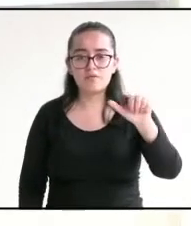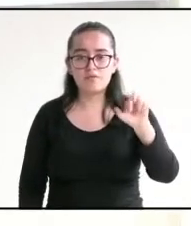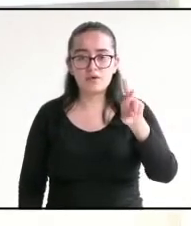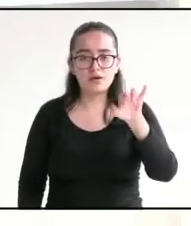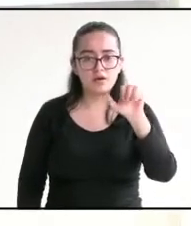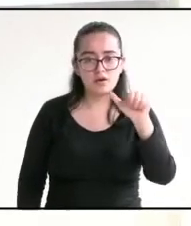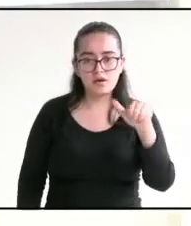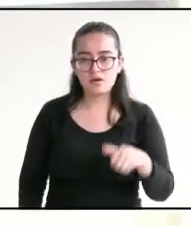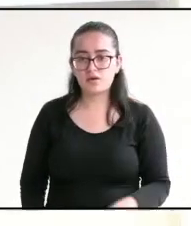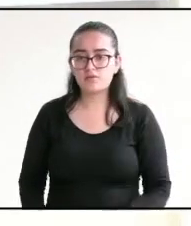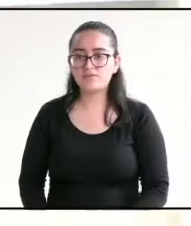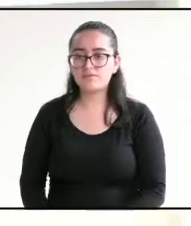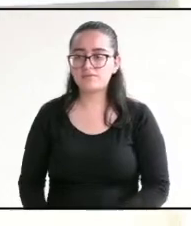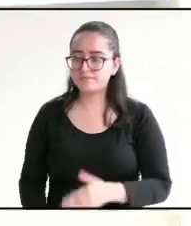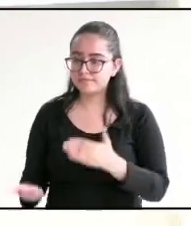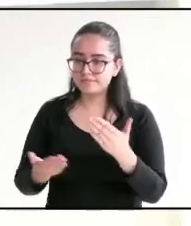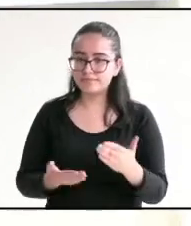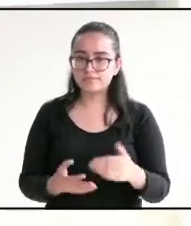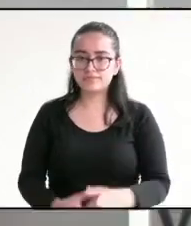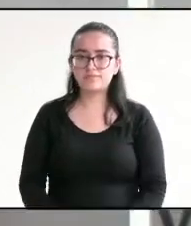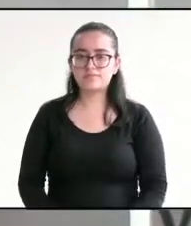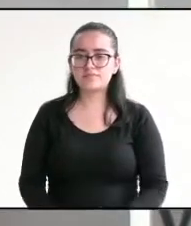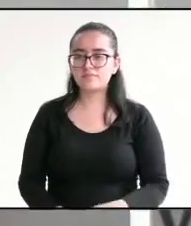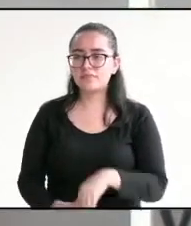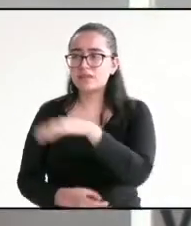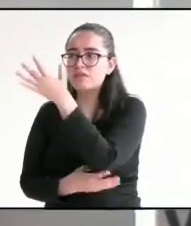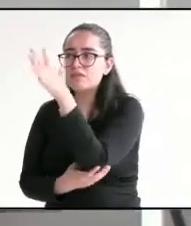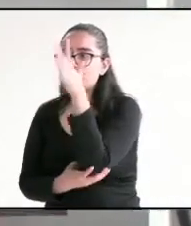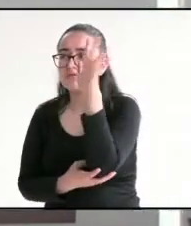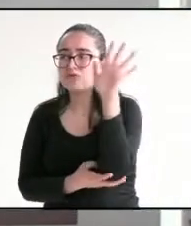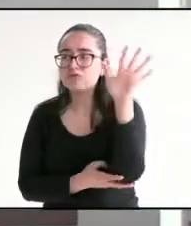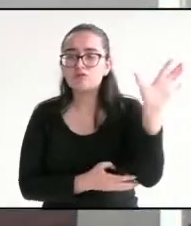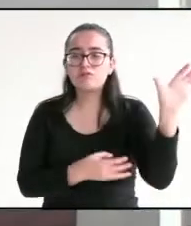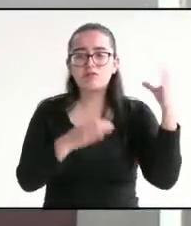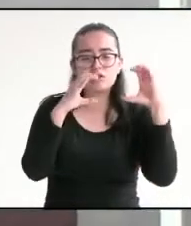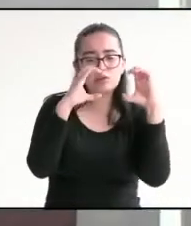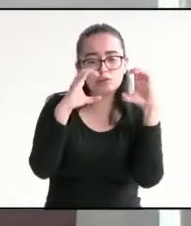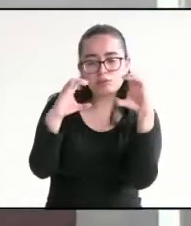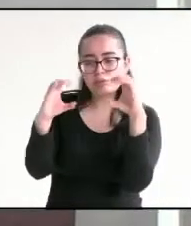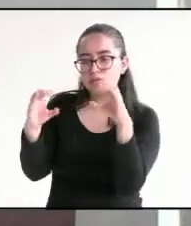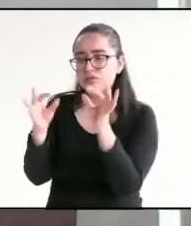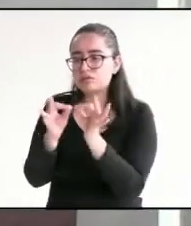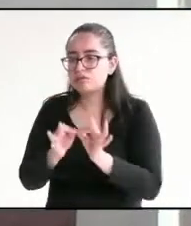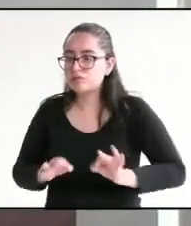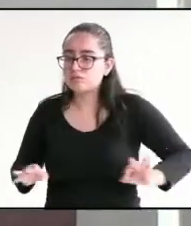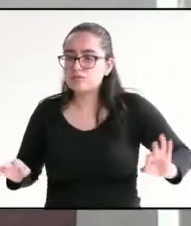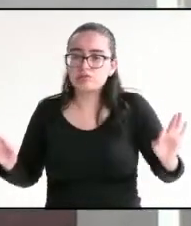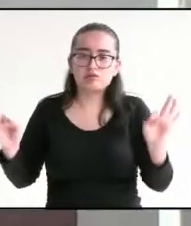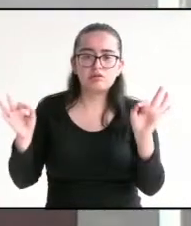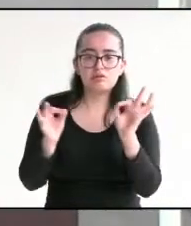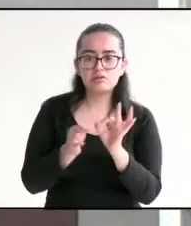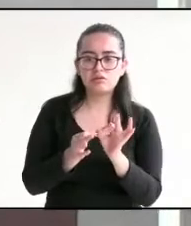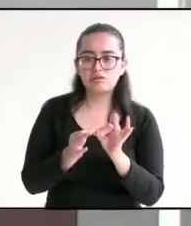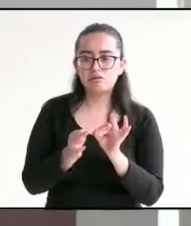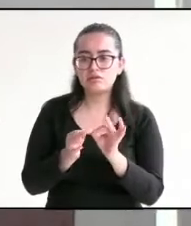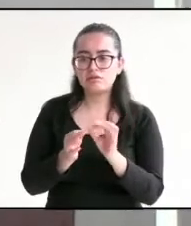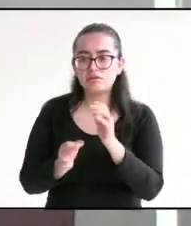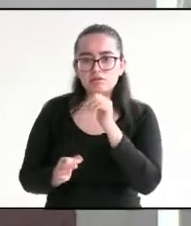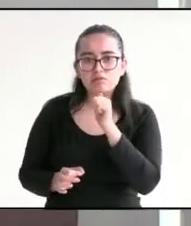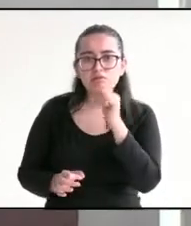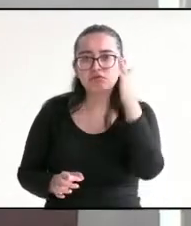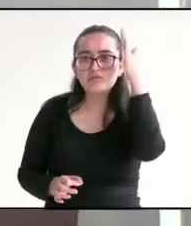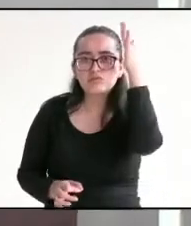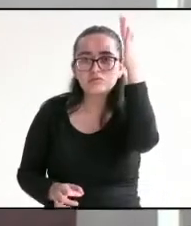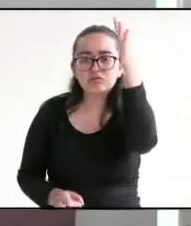participación. Adelante, candidata. El cuidado del medio ambiente será prioridad en nuestra administración. No se puede visualizar un futuro si no